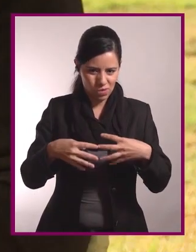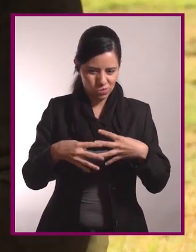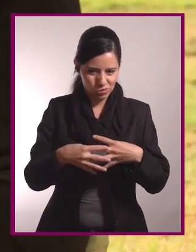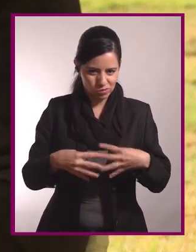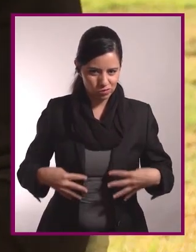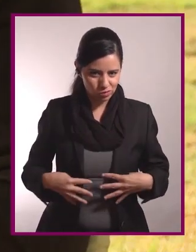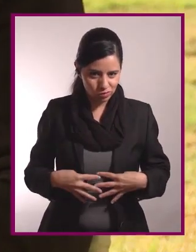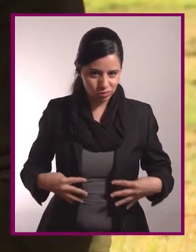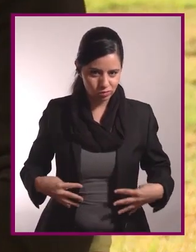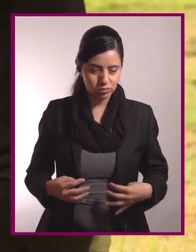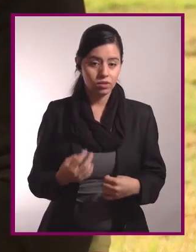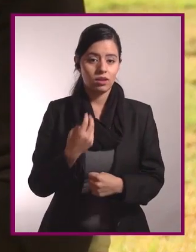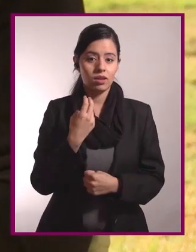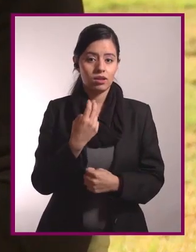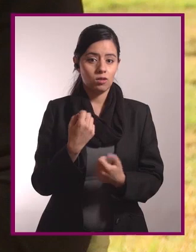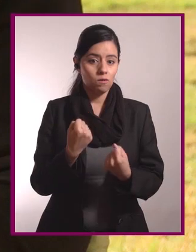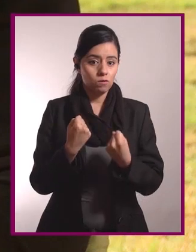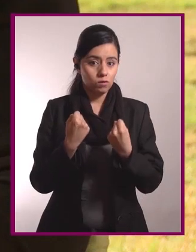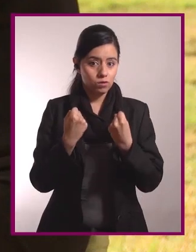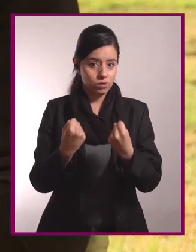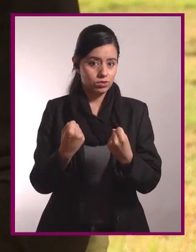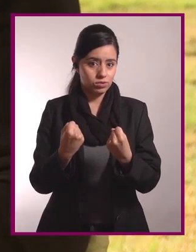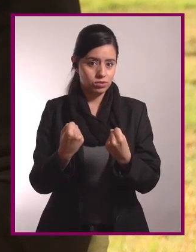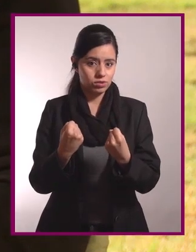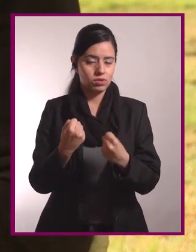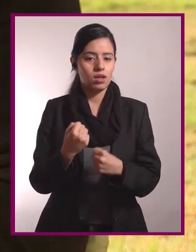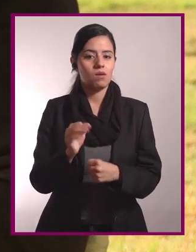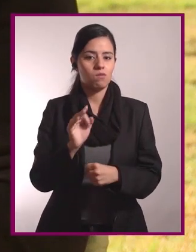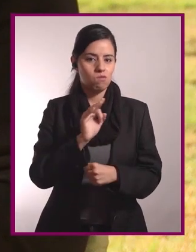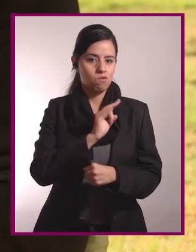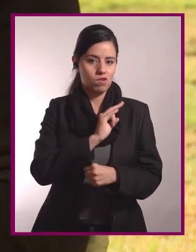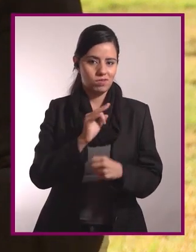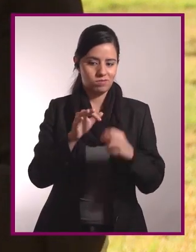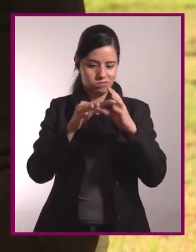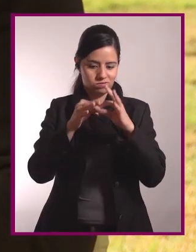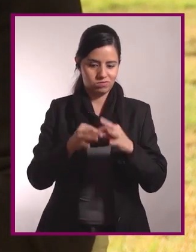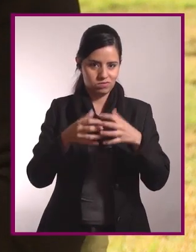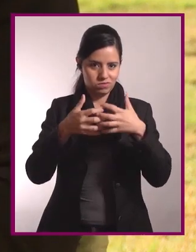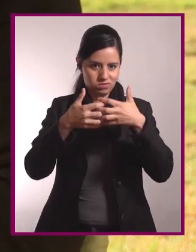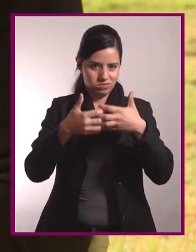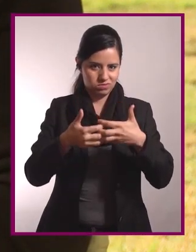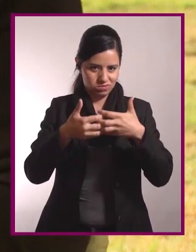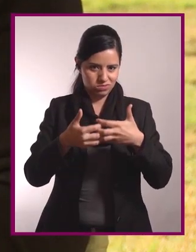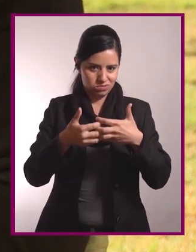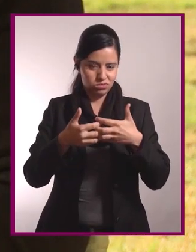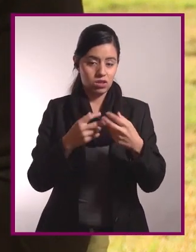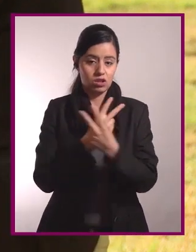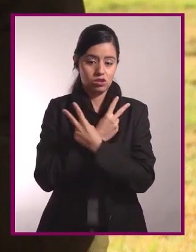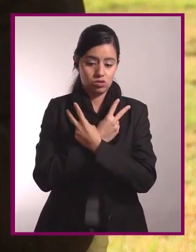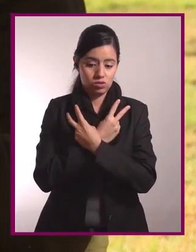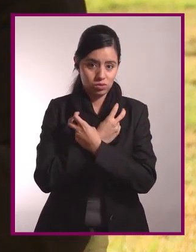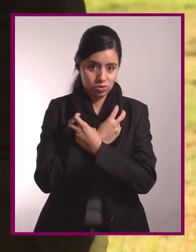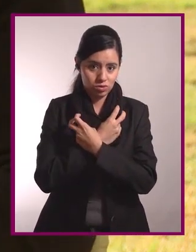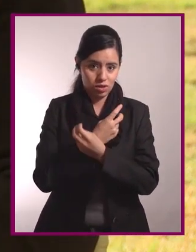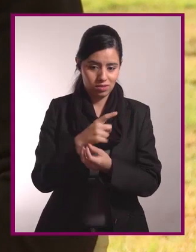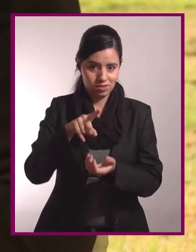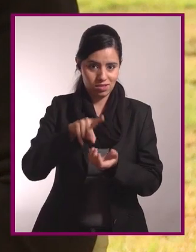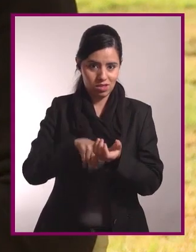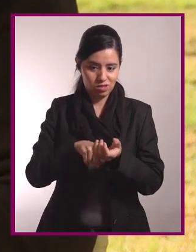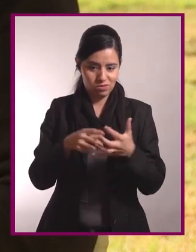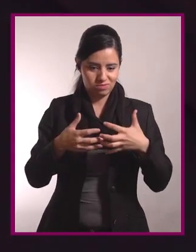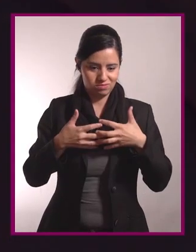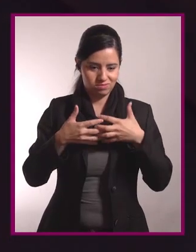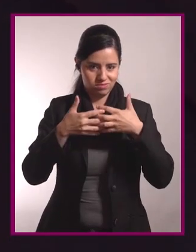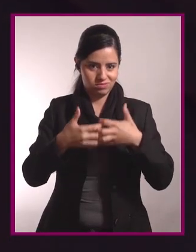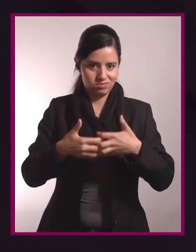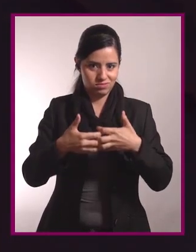y músculos. Entonces, la fuerza, que es lo muscularmente, le da la estructura y le